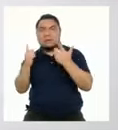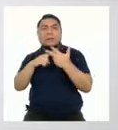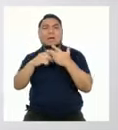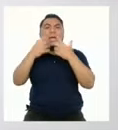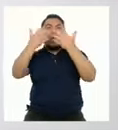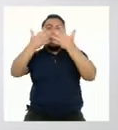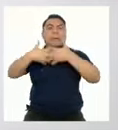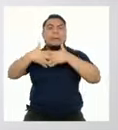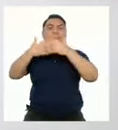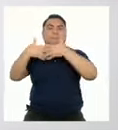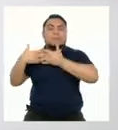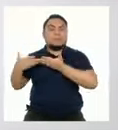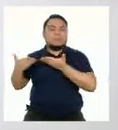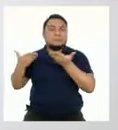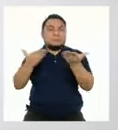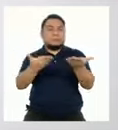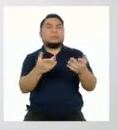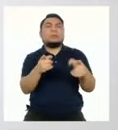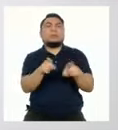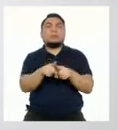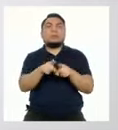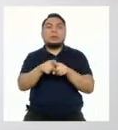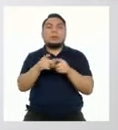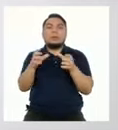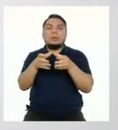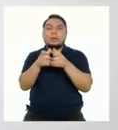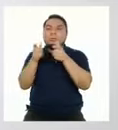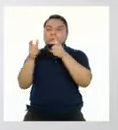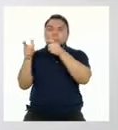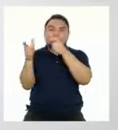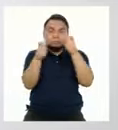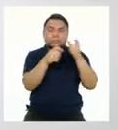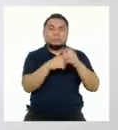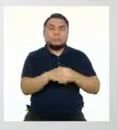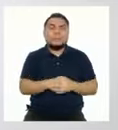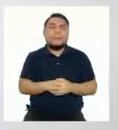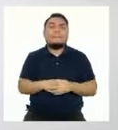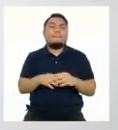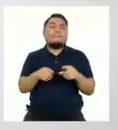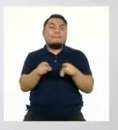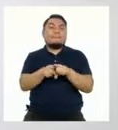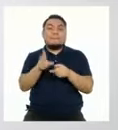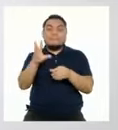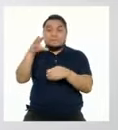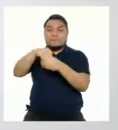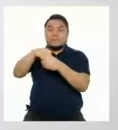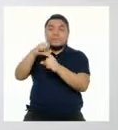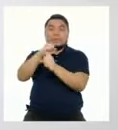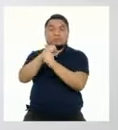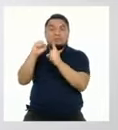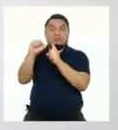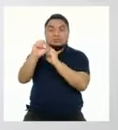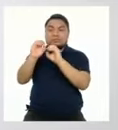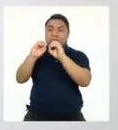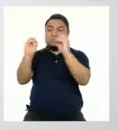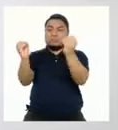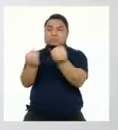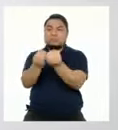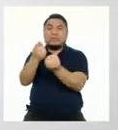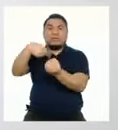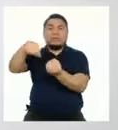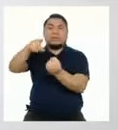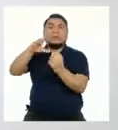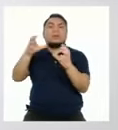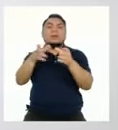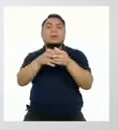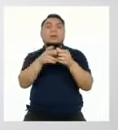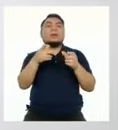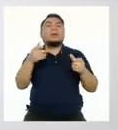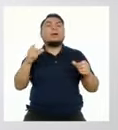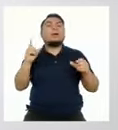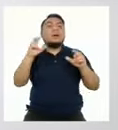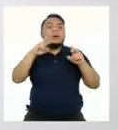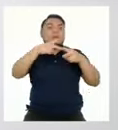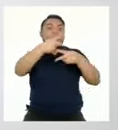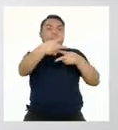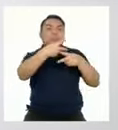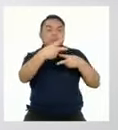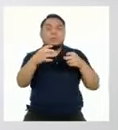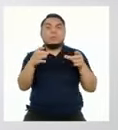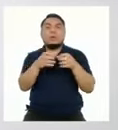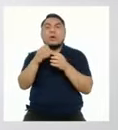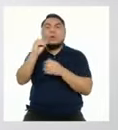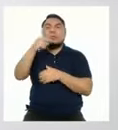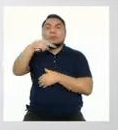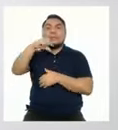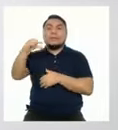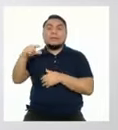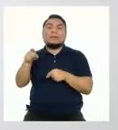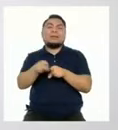prestadores de servicio y entidades reguladoras. Además, dentro de la sociedad civil están las rondas campesinas, las ONGs